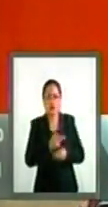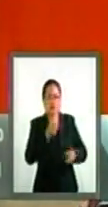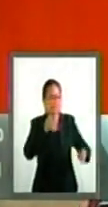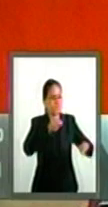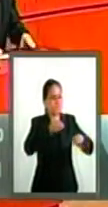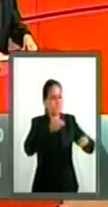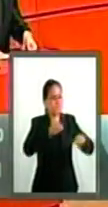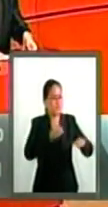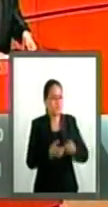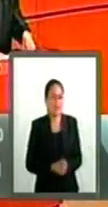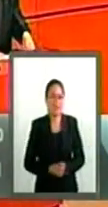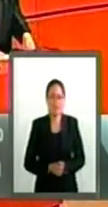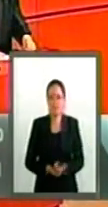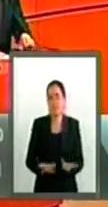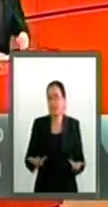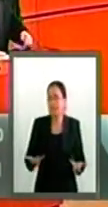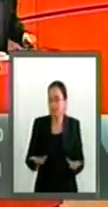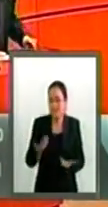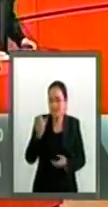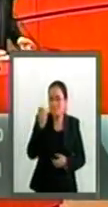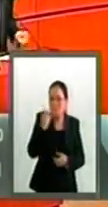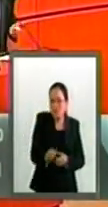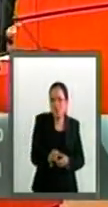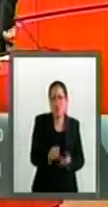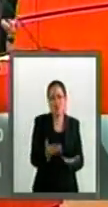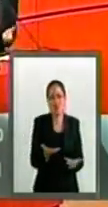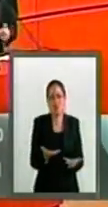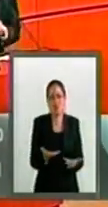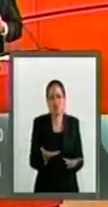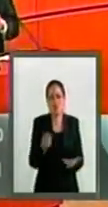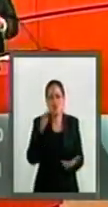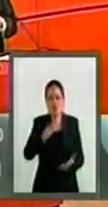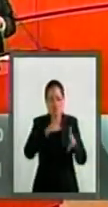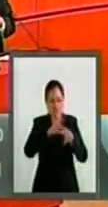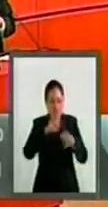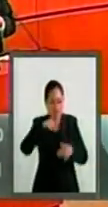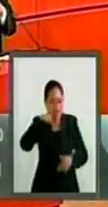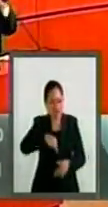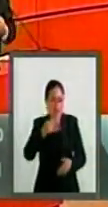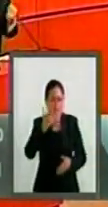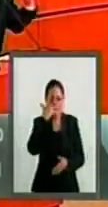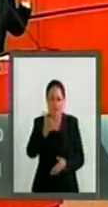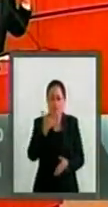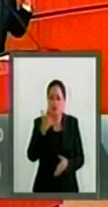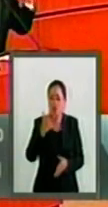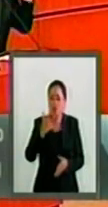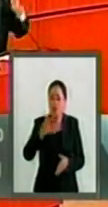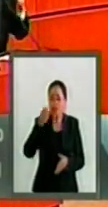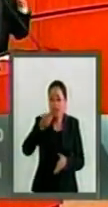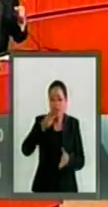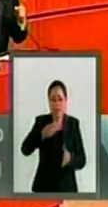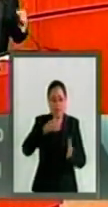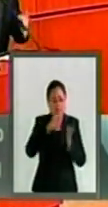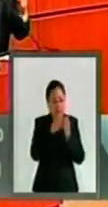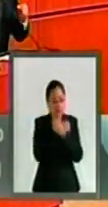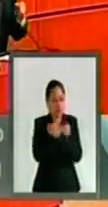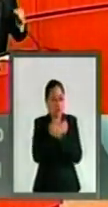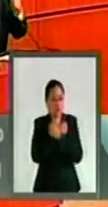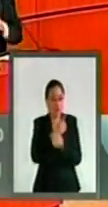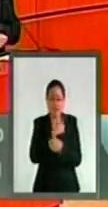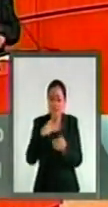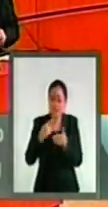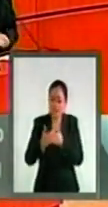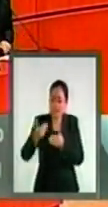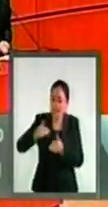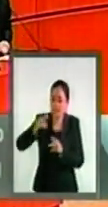Es una burla, señor secretario, que afirma usted formalmente que el modelo educativo que debió haberse visto